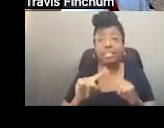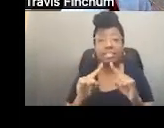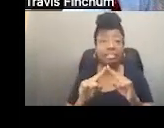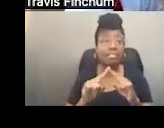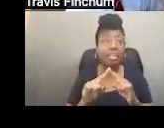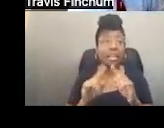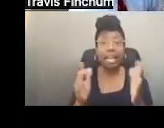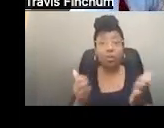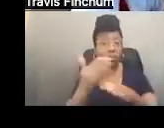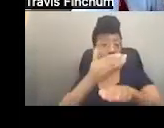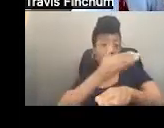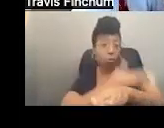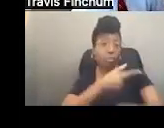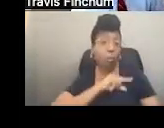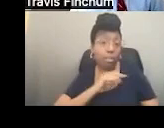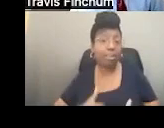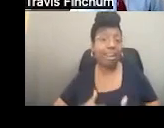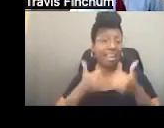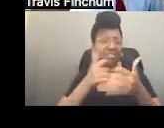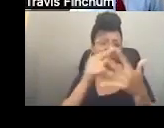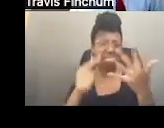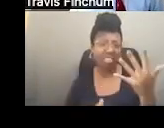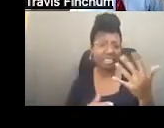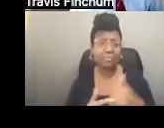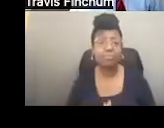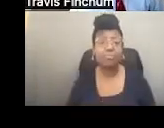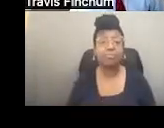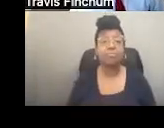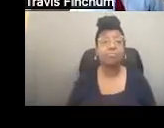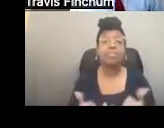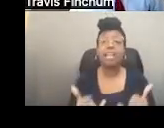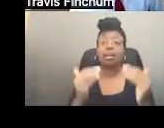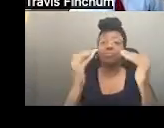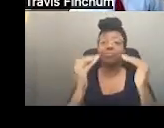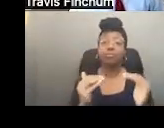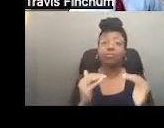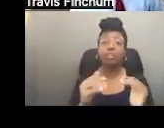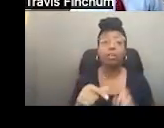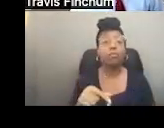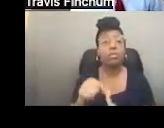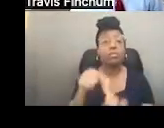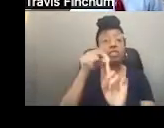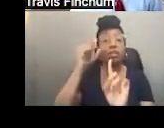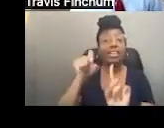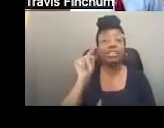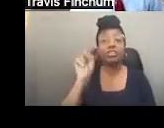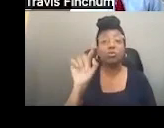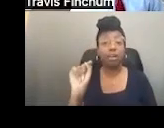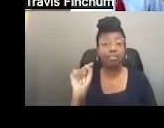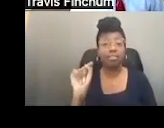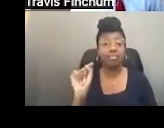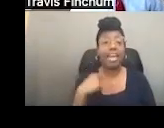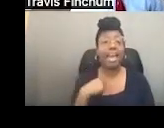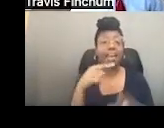beneficios, mejorar su calidad de vida y hacer estas cosas. Entonces, en los fideicomisos para necesidades